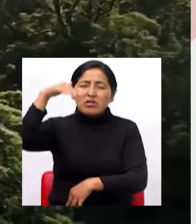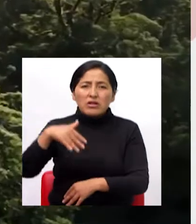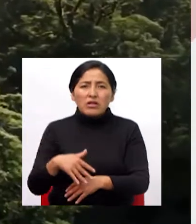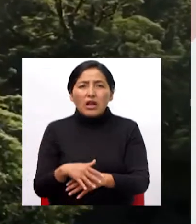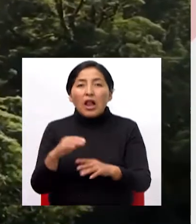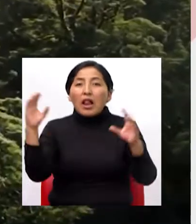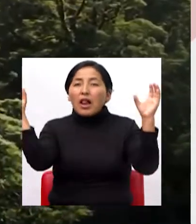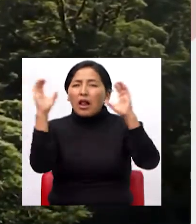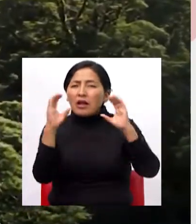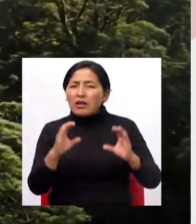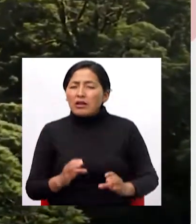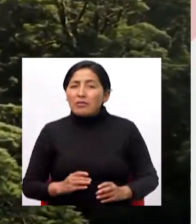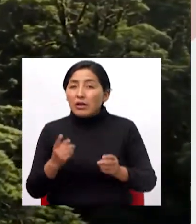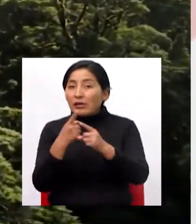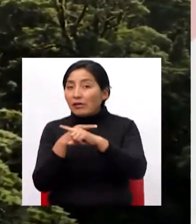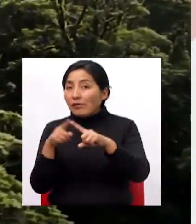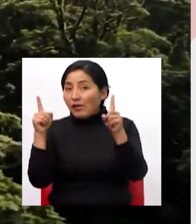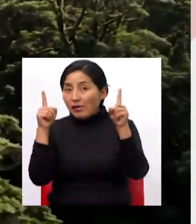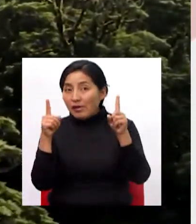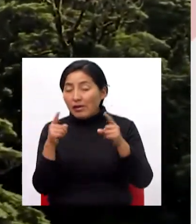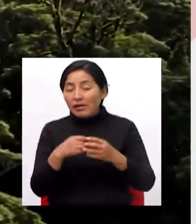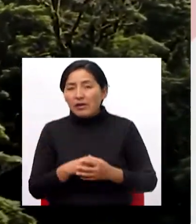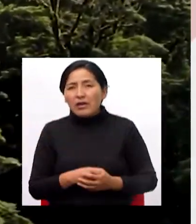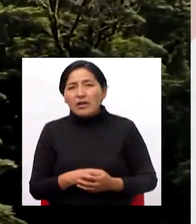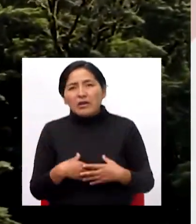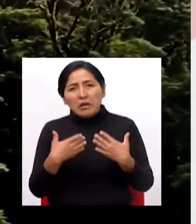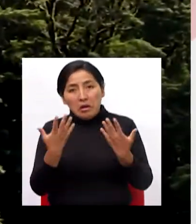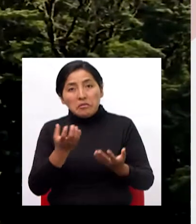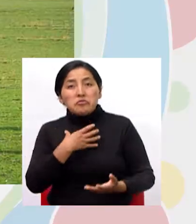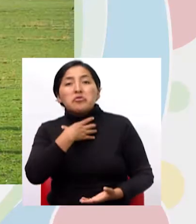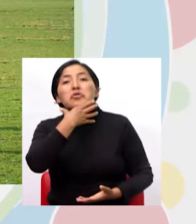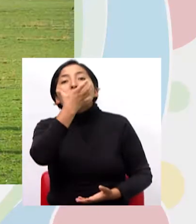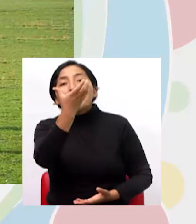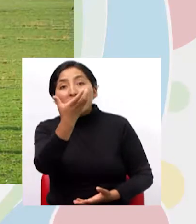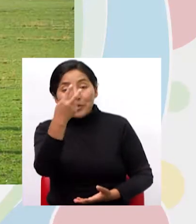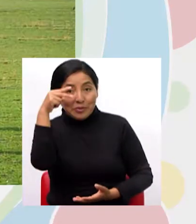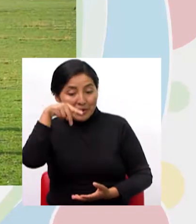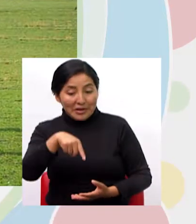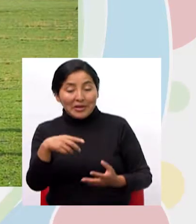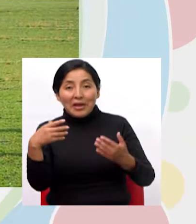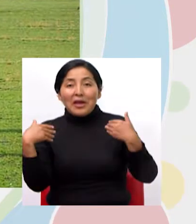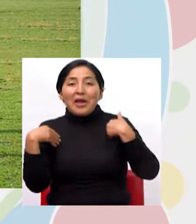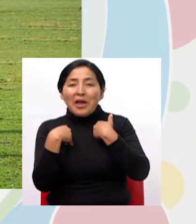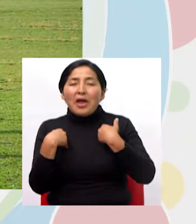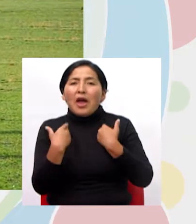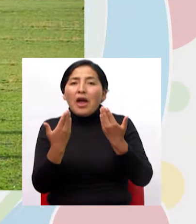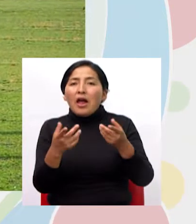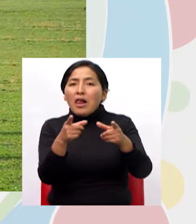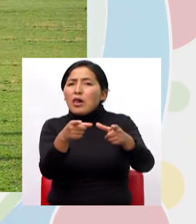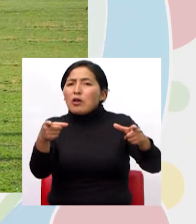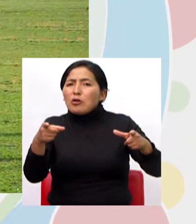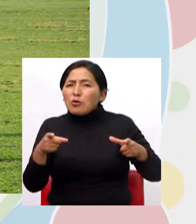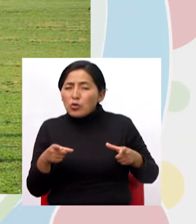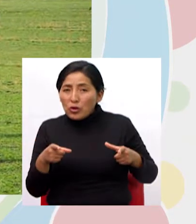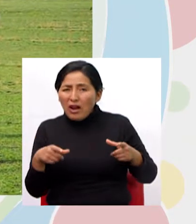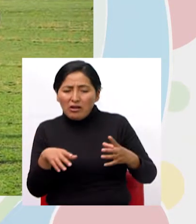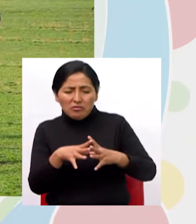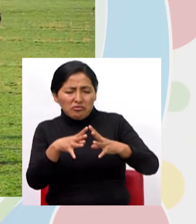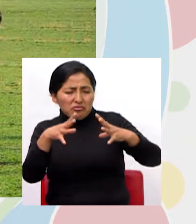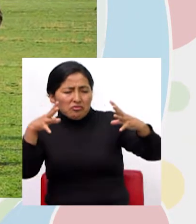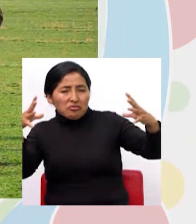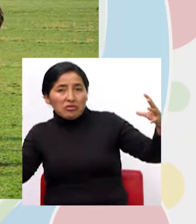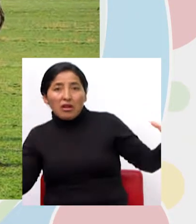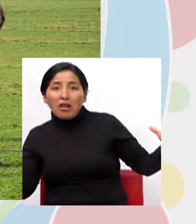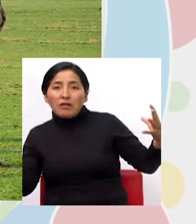completamente diferente también observamos a una jirafa que vive en lugares más espaciosos donde